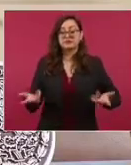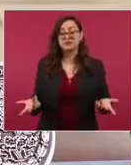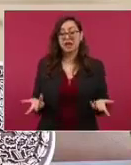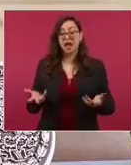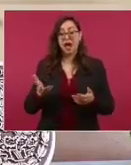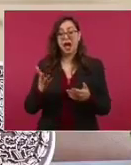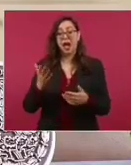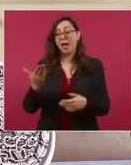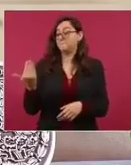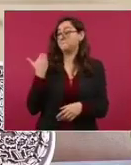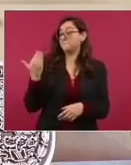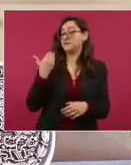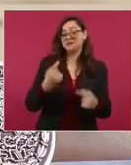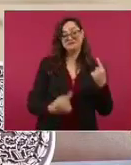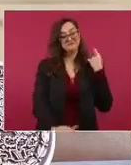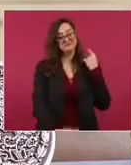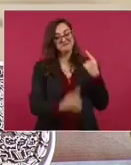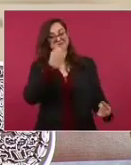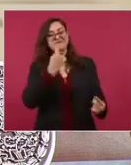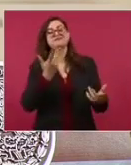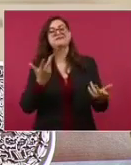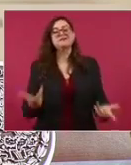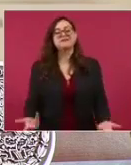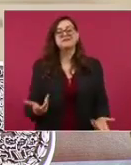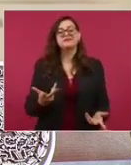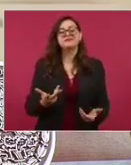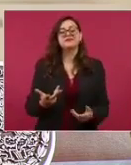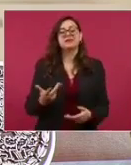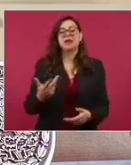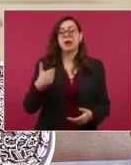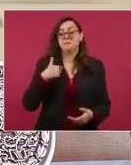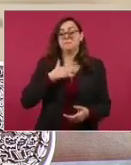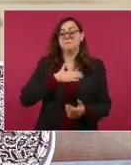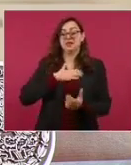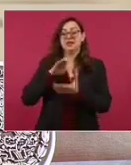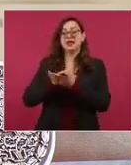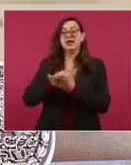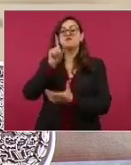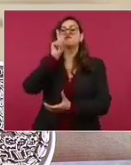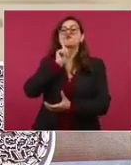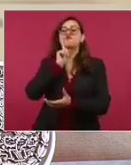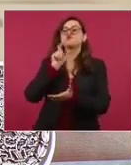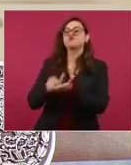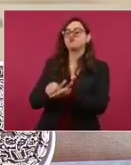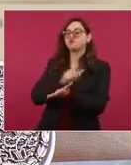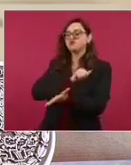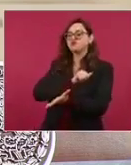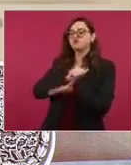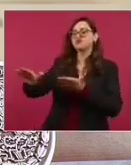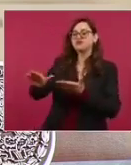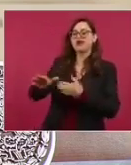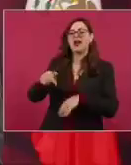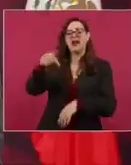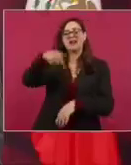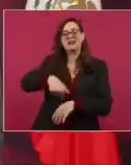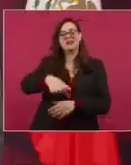porque había yo cancelado la Oficina de la Memoria